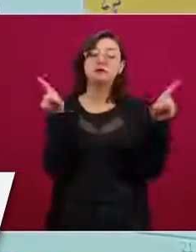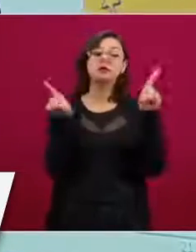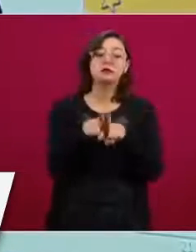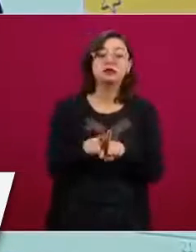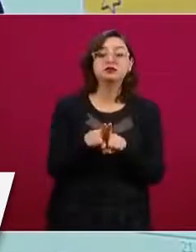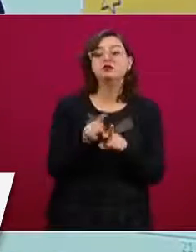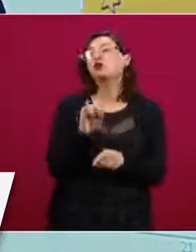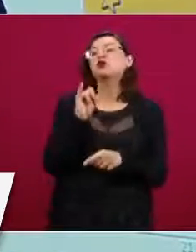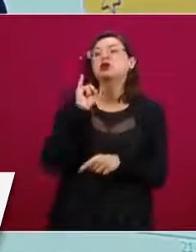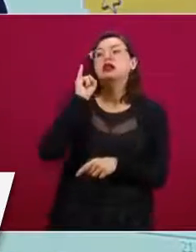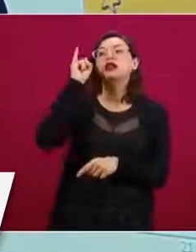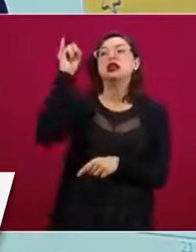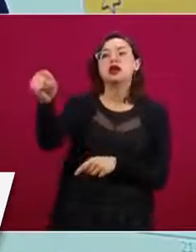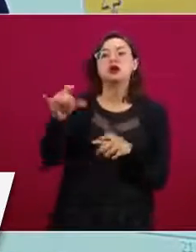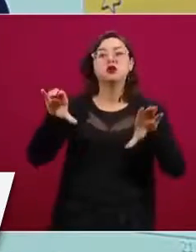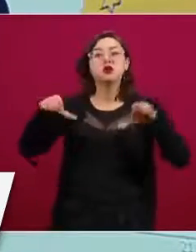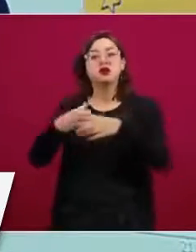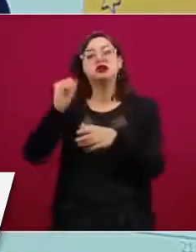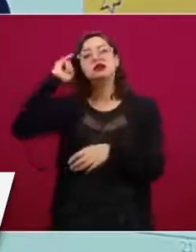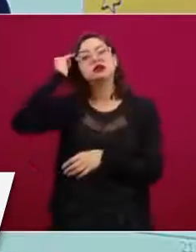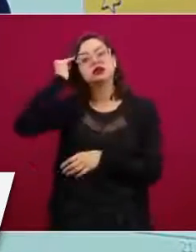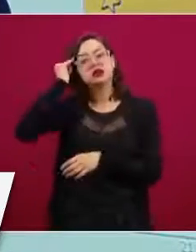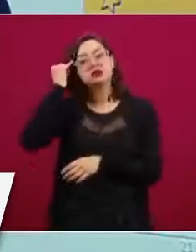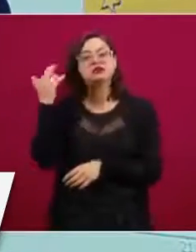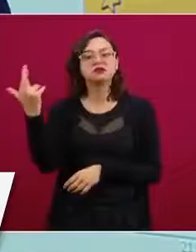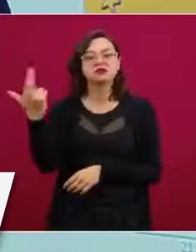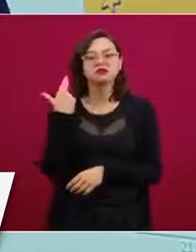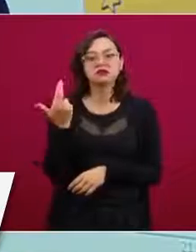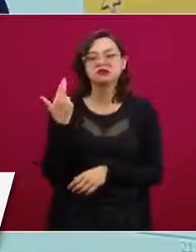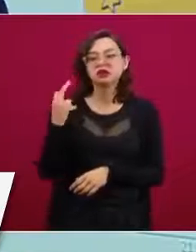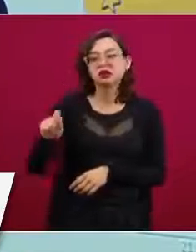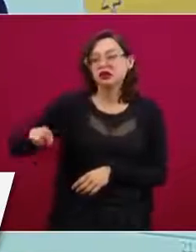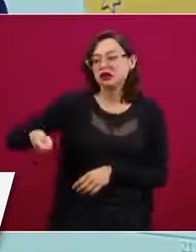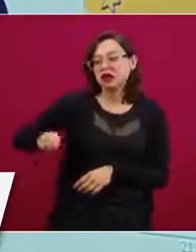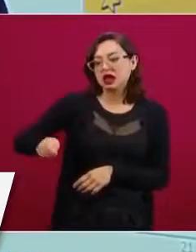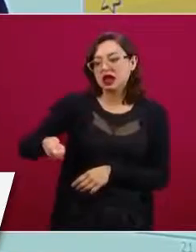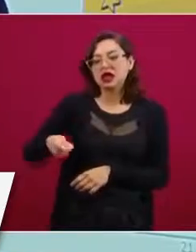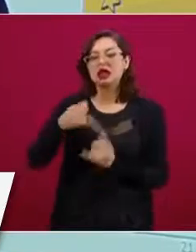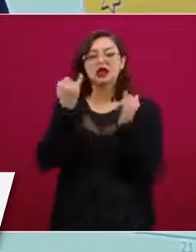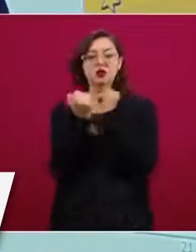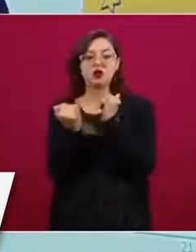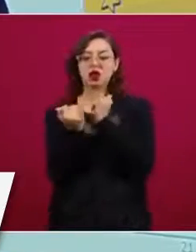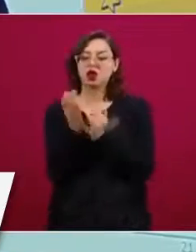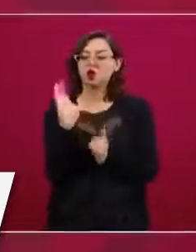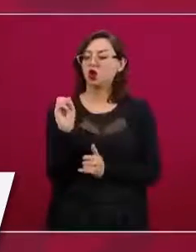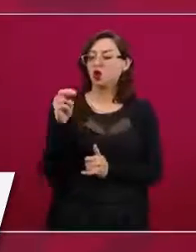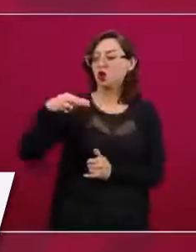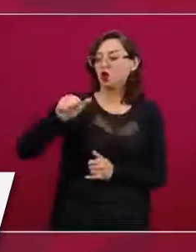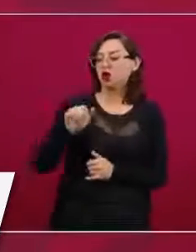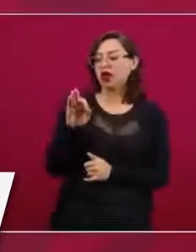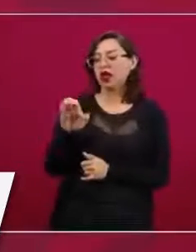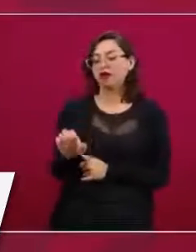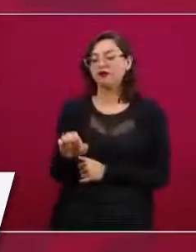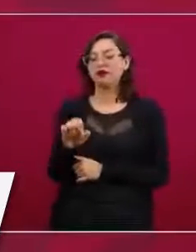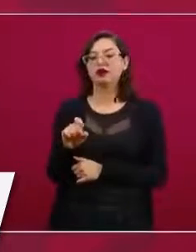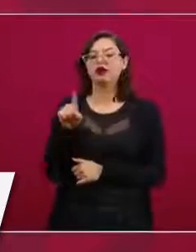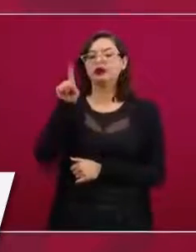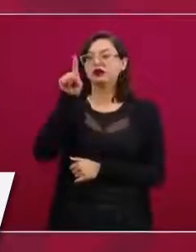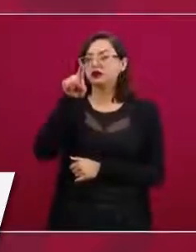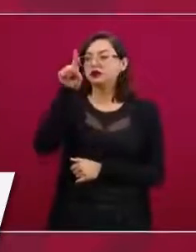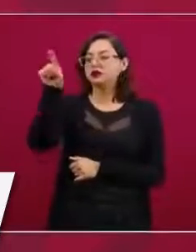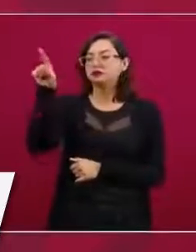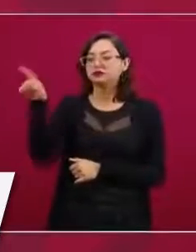para comunidades indígenas, cuadernillos de CONAFE para zonas marginadas y para quienes tengan conectividad